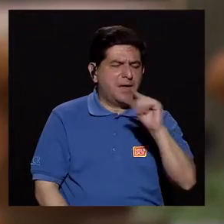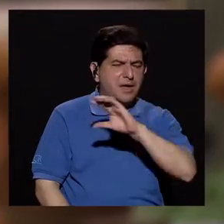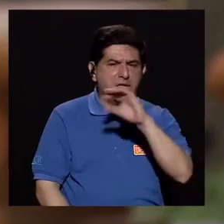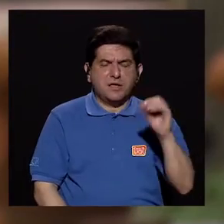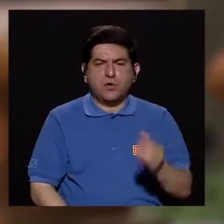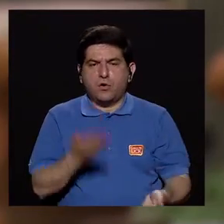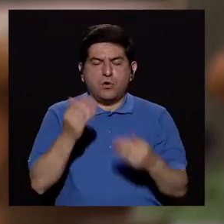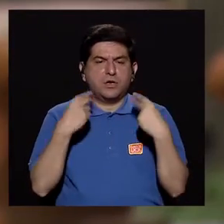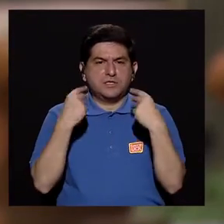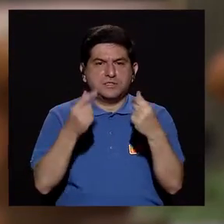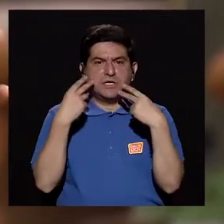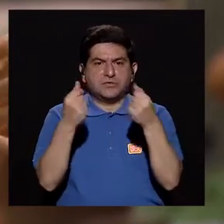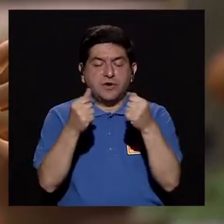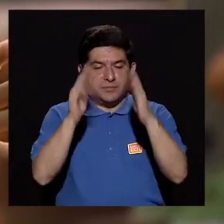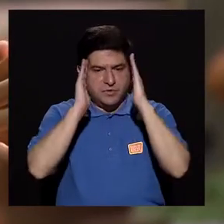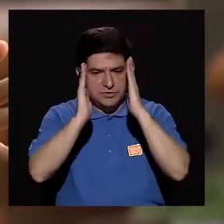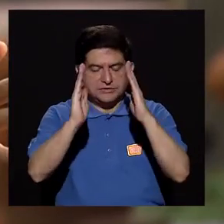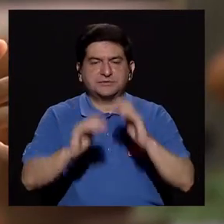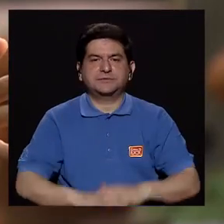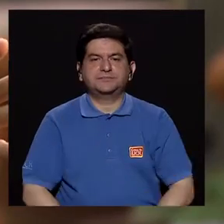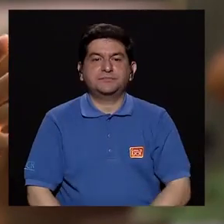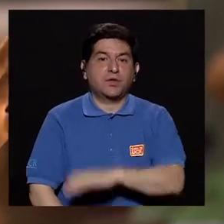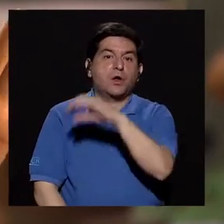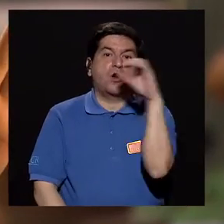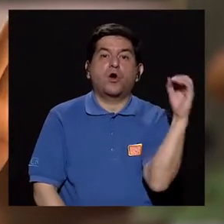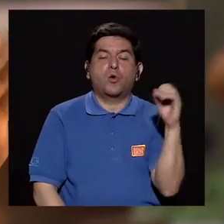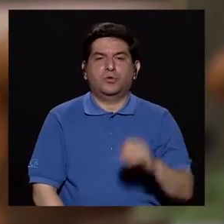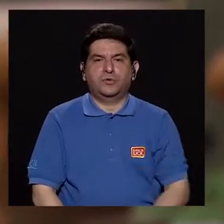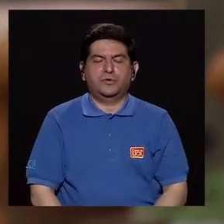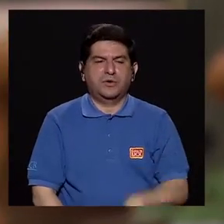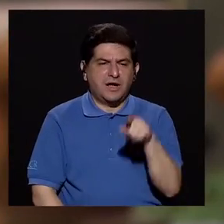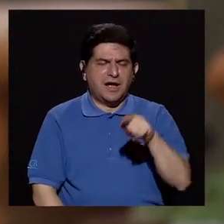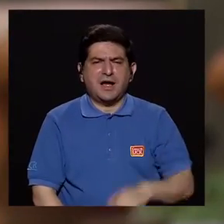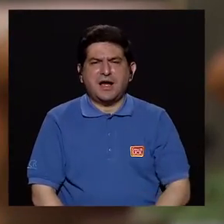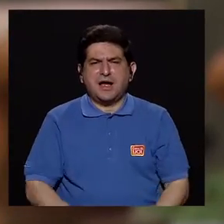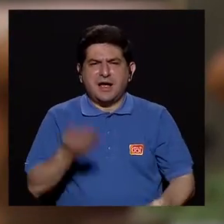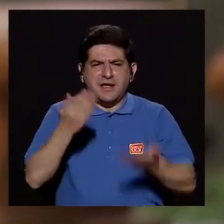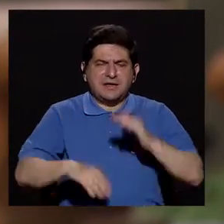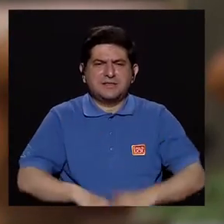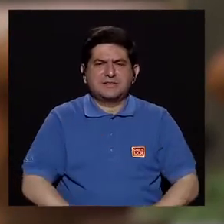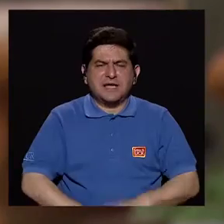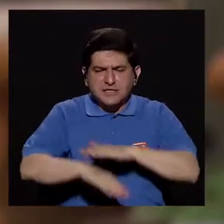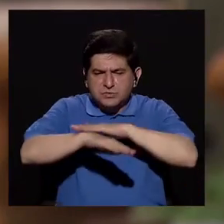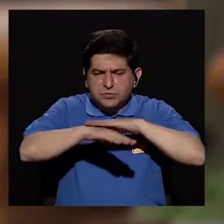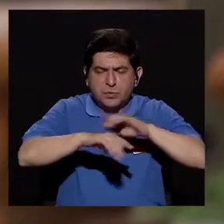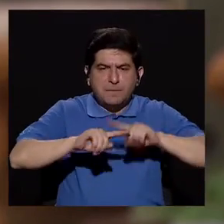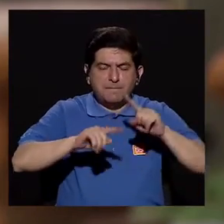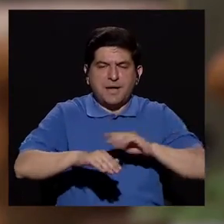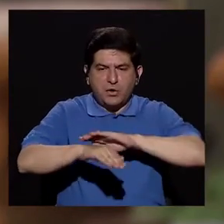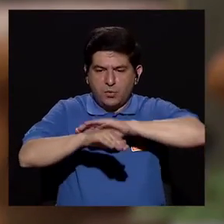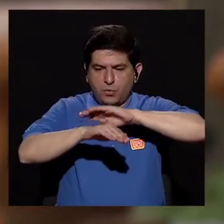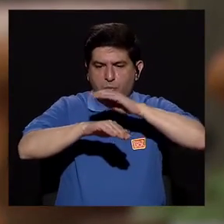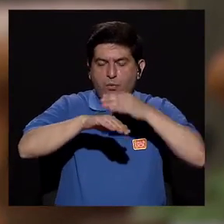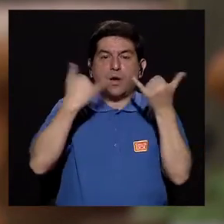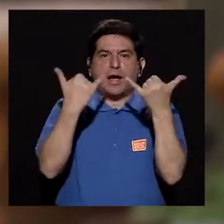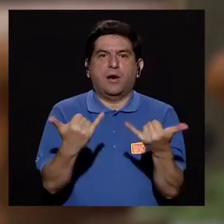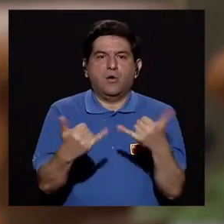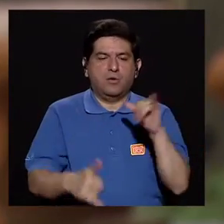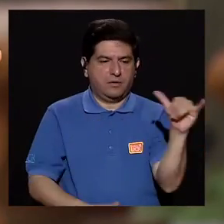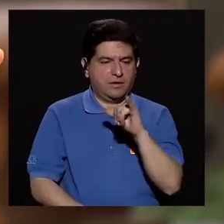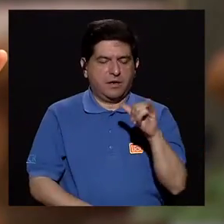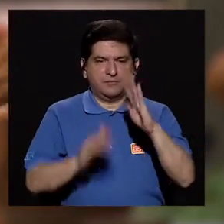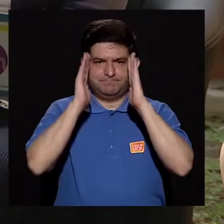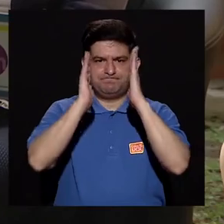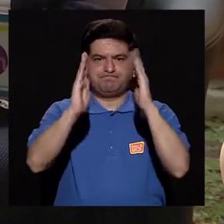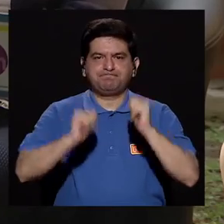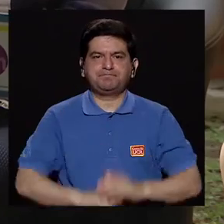estaba y de pronto empezó a crecer rápido, así hay que ponerle atención. O el que era plano y de pronto se elevó, o se le elevó una parte. A ese